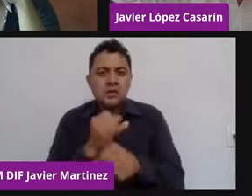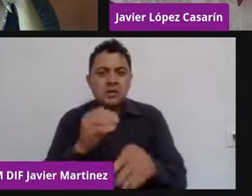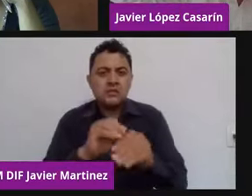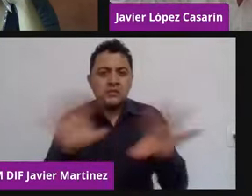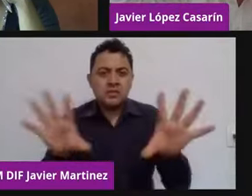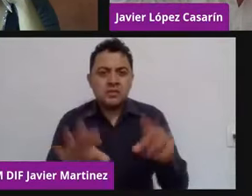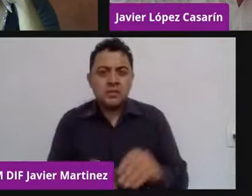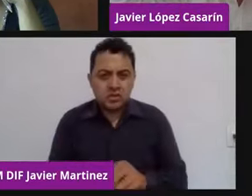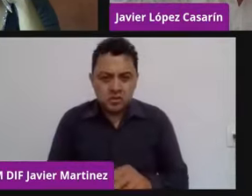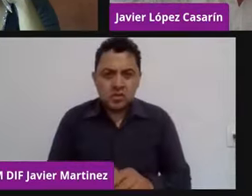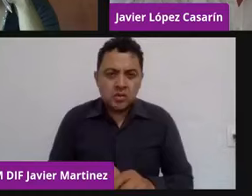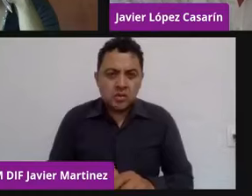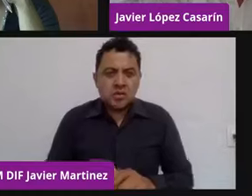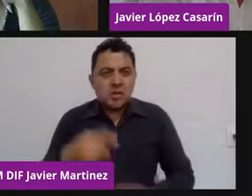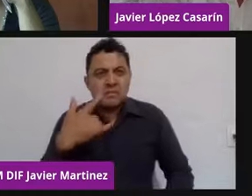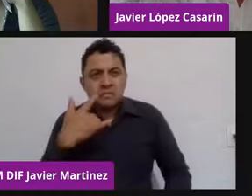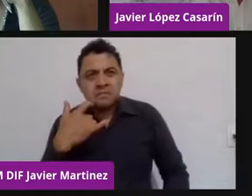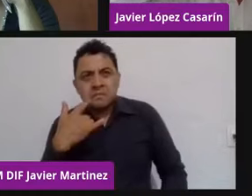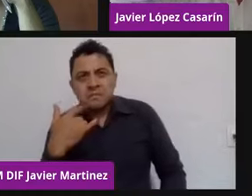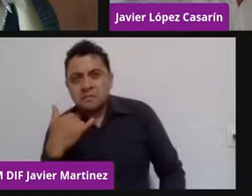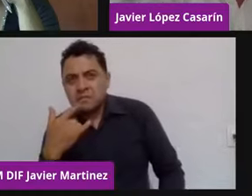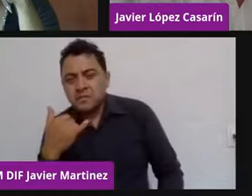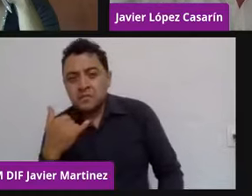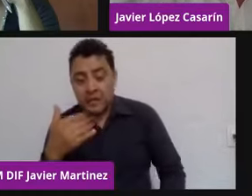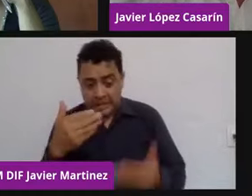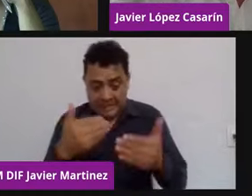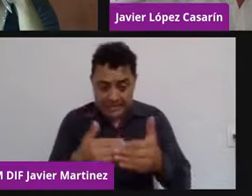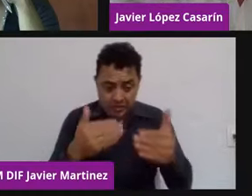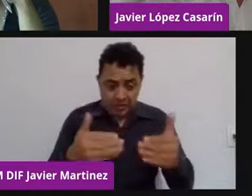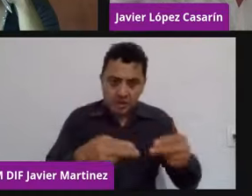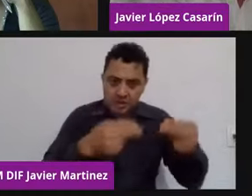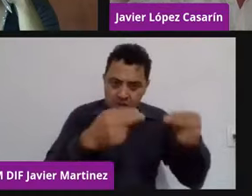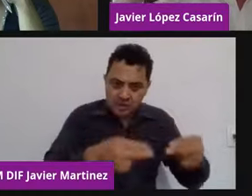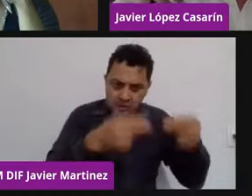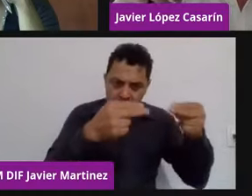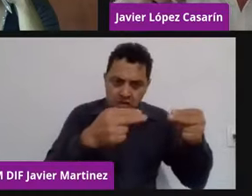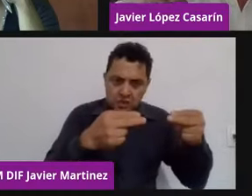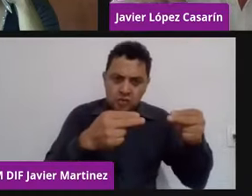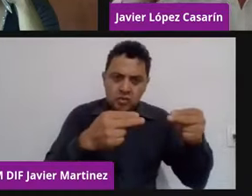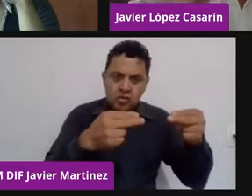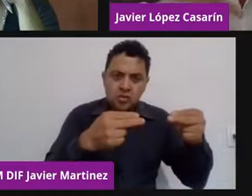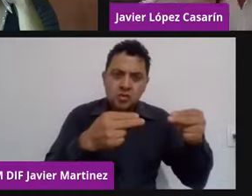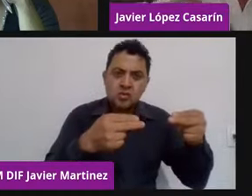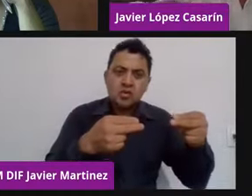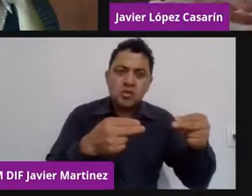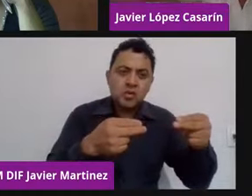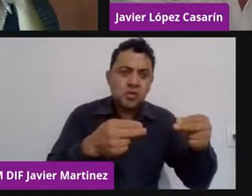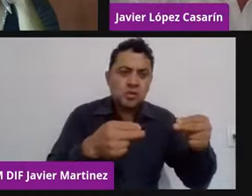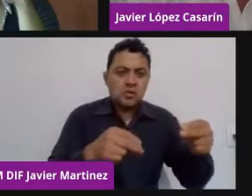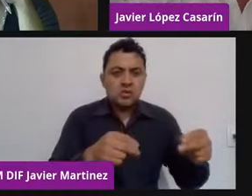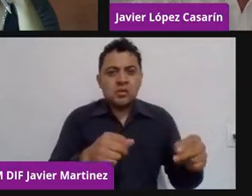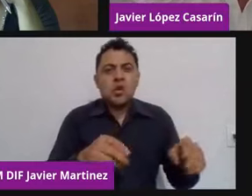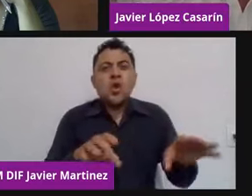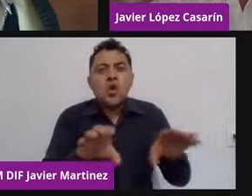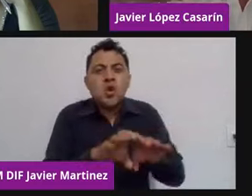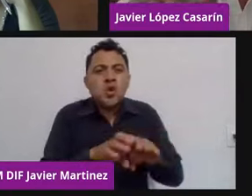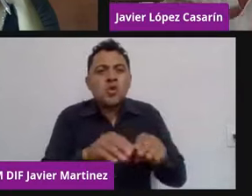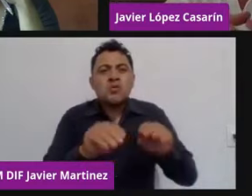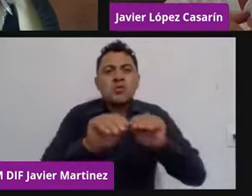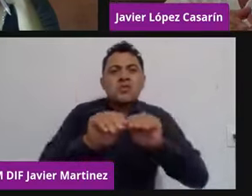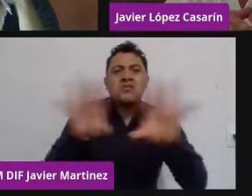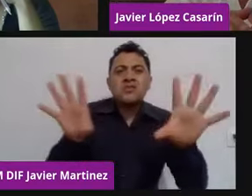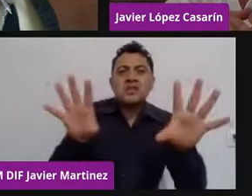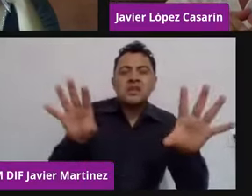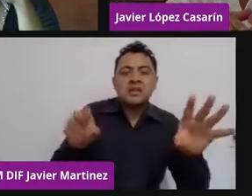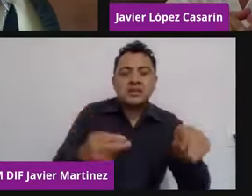están obligadas a invertir para, a través de un Big Data, si puede ser, o procesar la información, lo que está saliendo, porque tengo